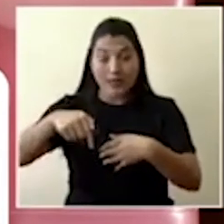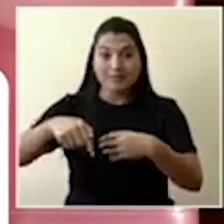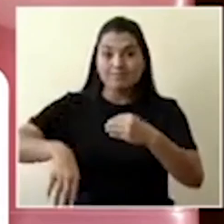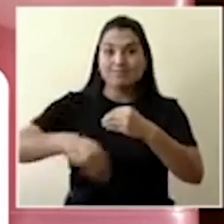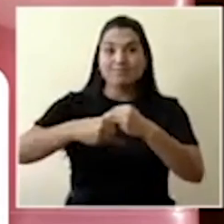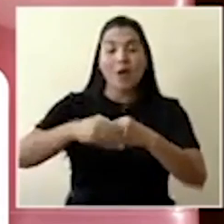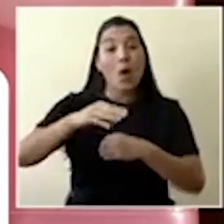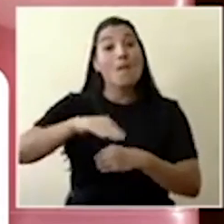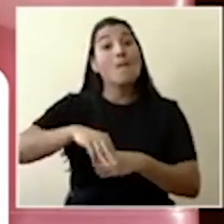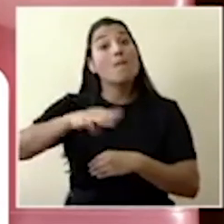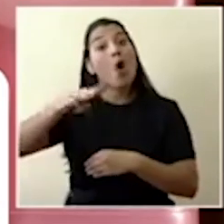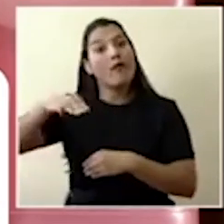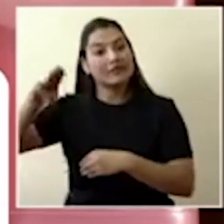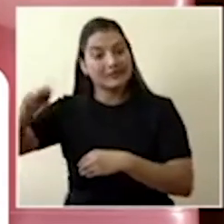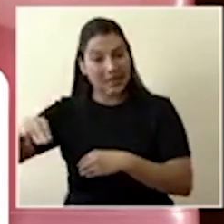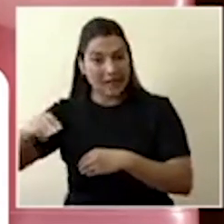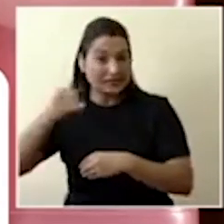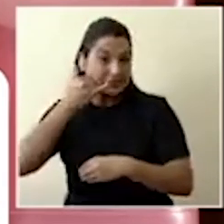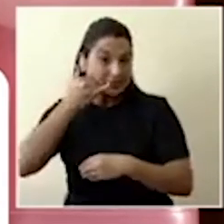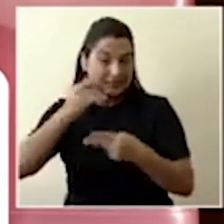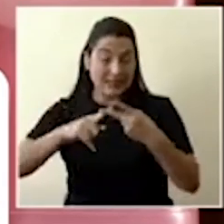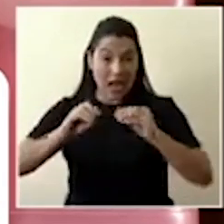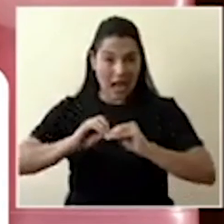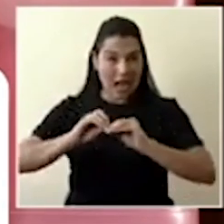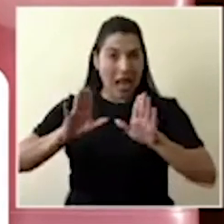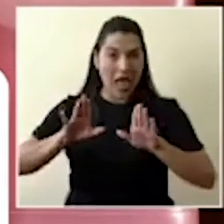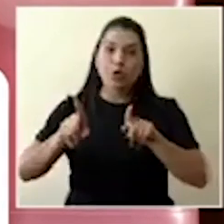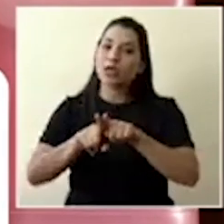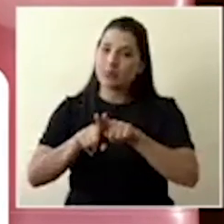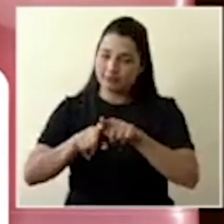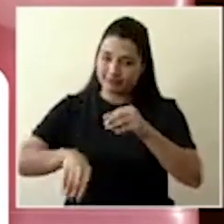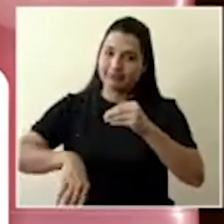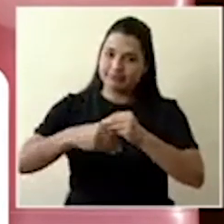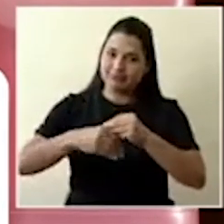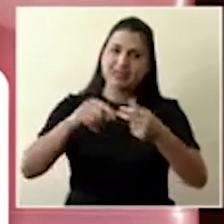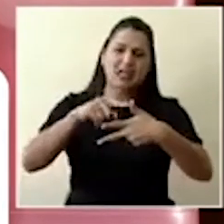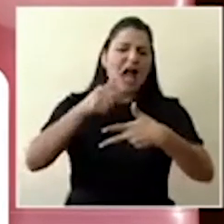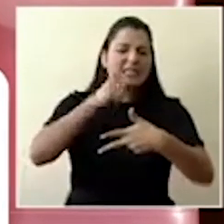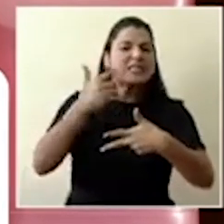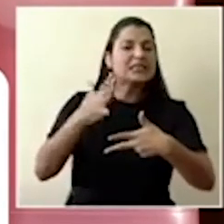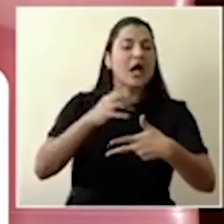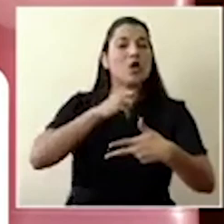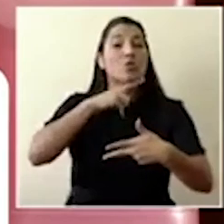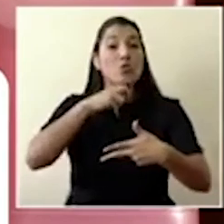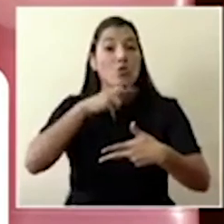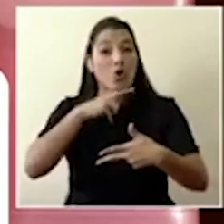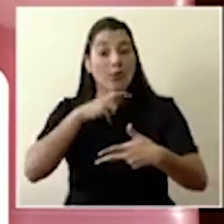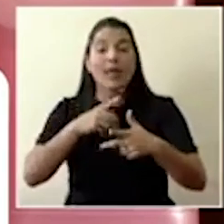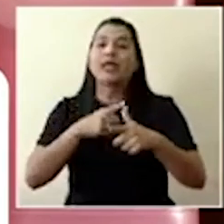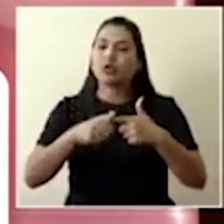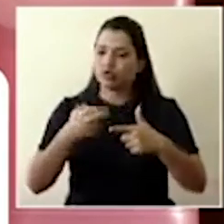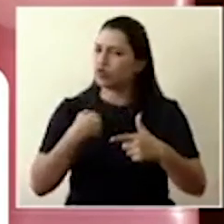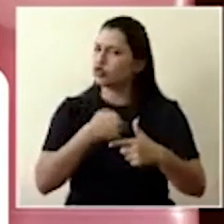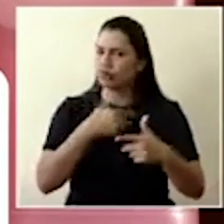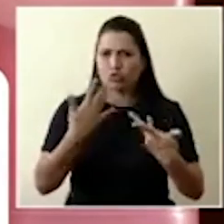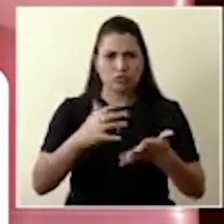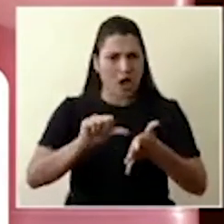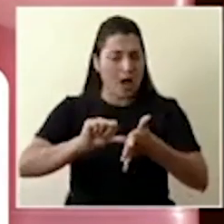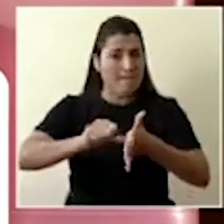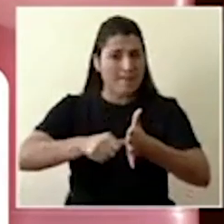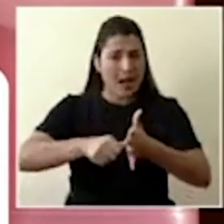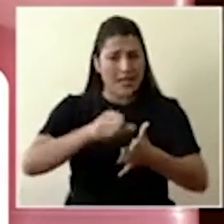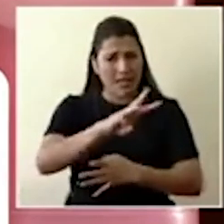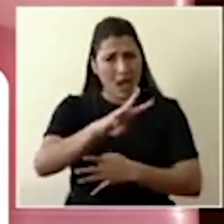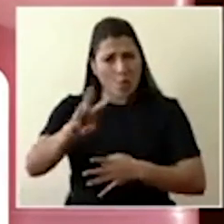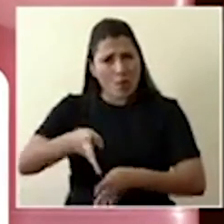en este momento nosotros tenemos disponible en la página web las cuentas de cada uno de los bancos, son muchos bancos,